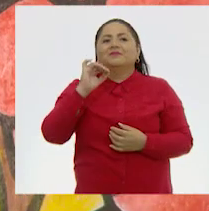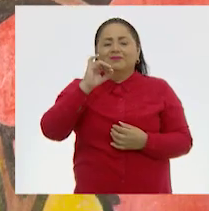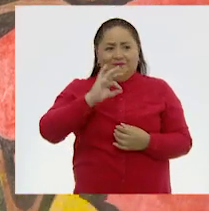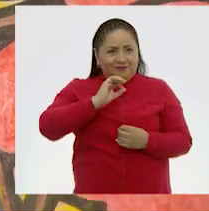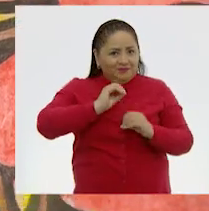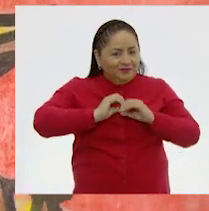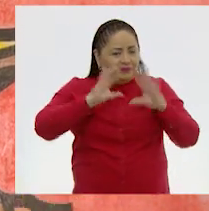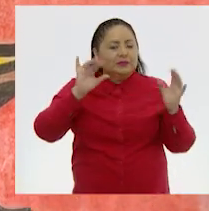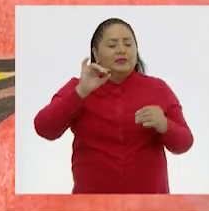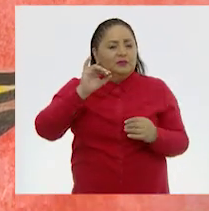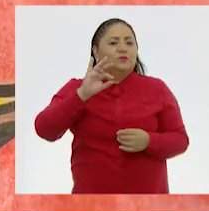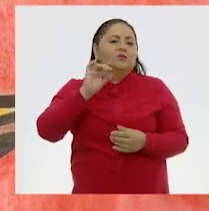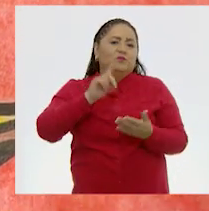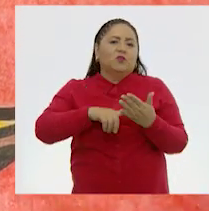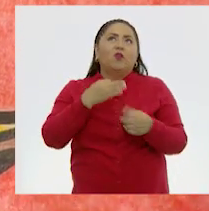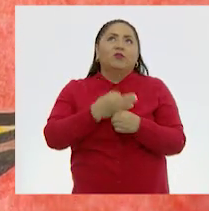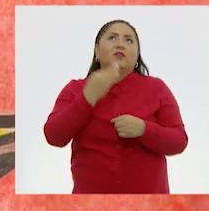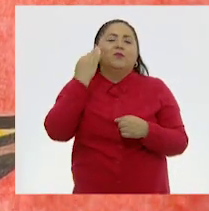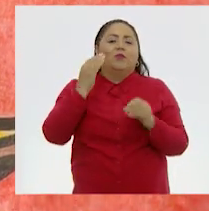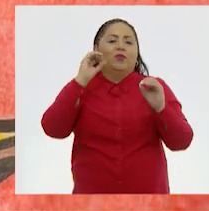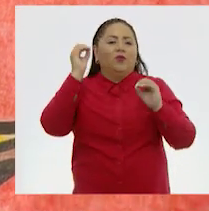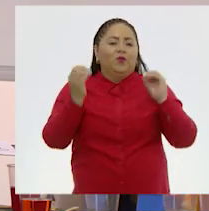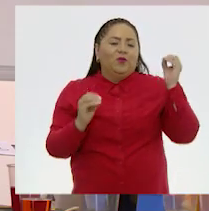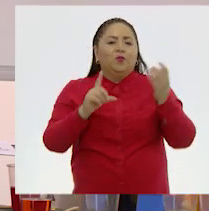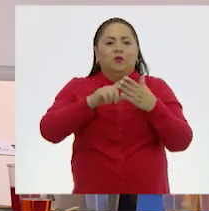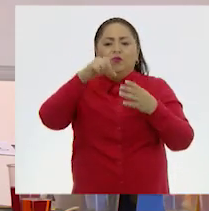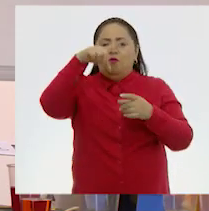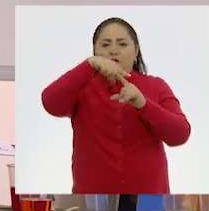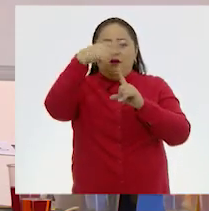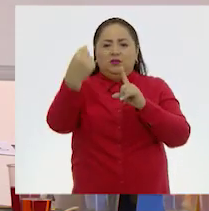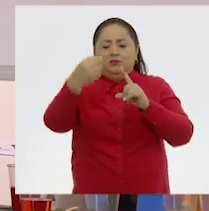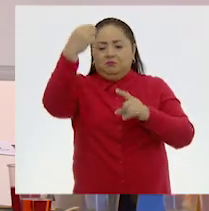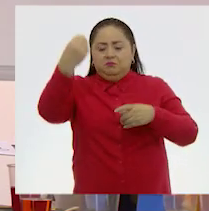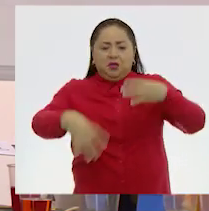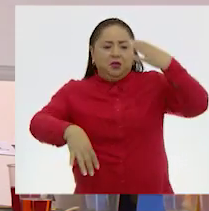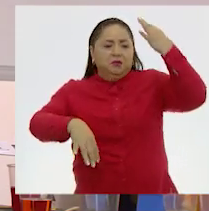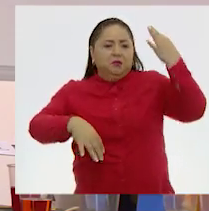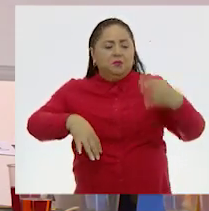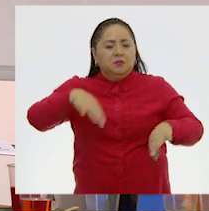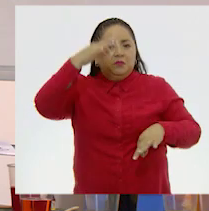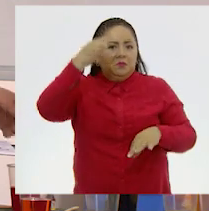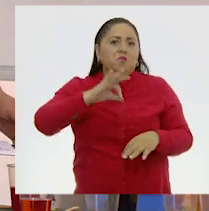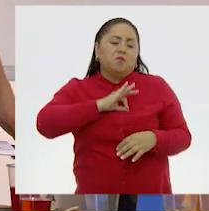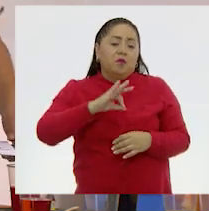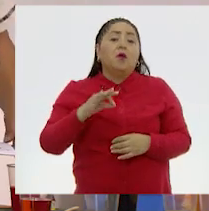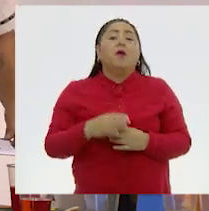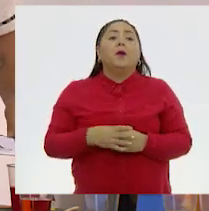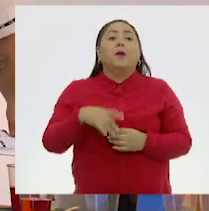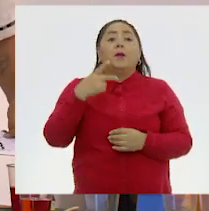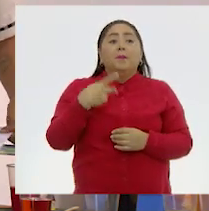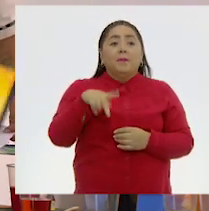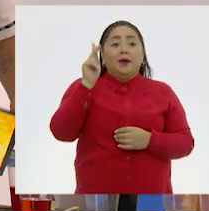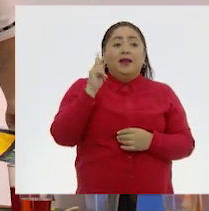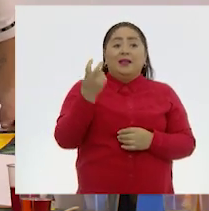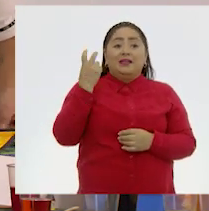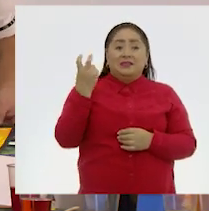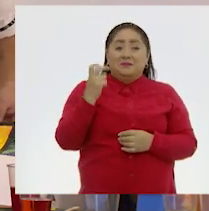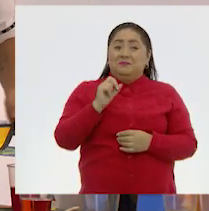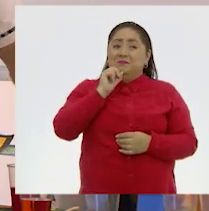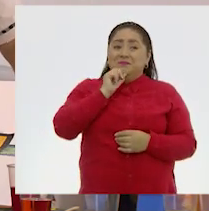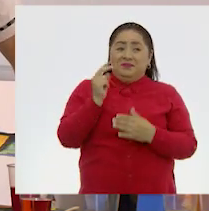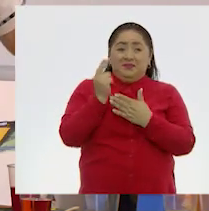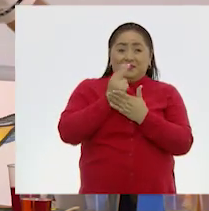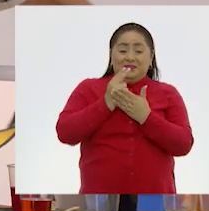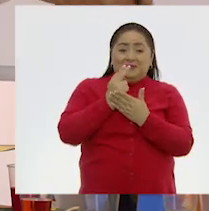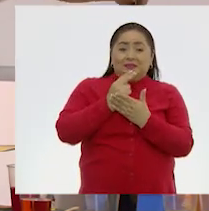claro. Seguramente estamos en el otoño, a lo mejor se le van a empezar a caer las hojas o algo así. Pero, este mismo dibujo,